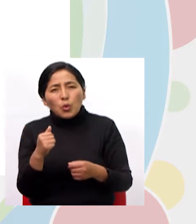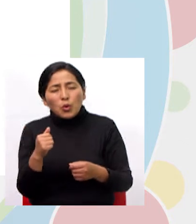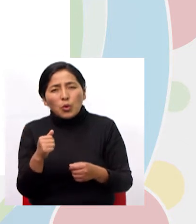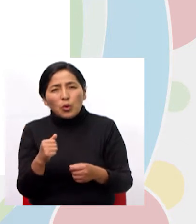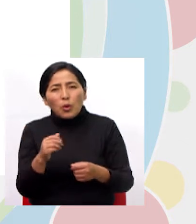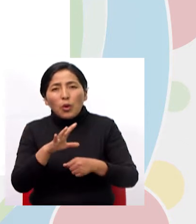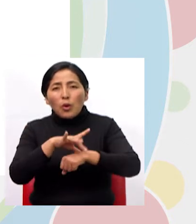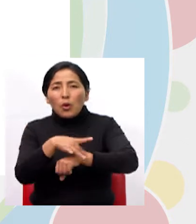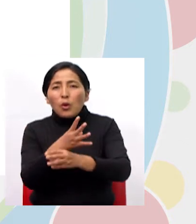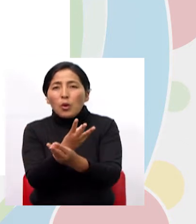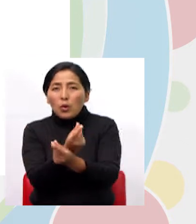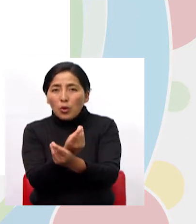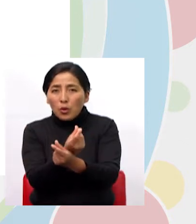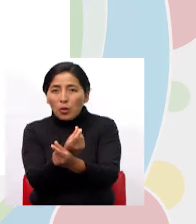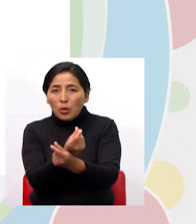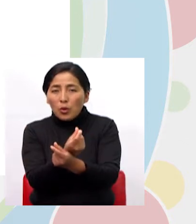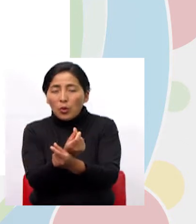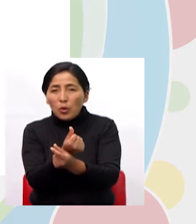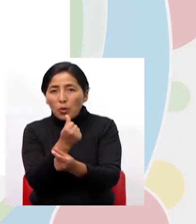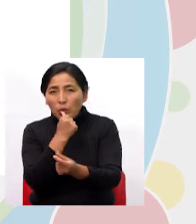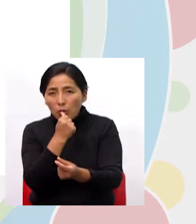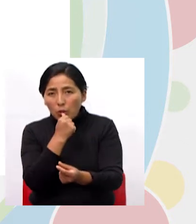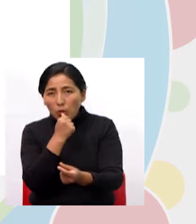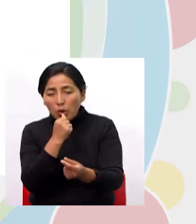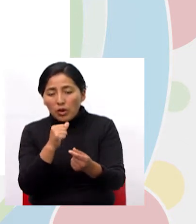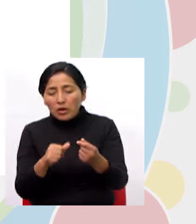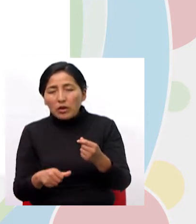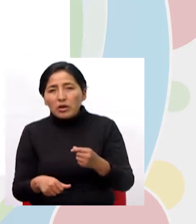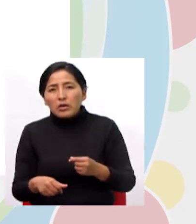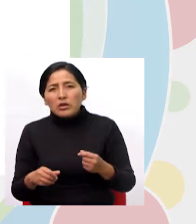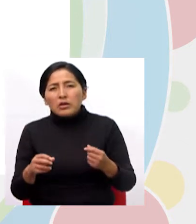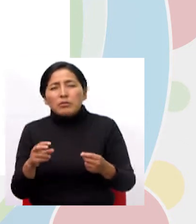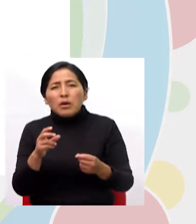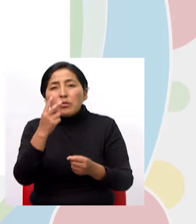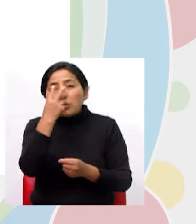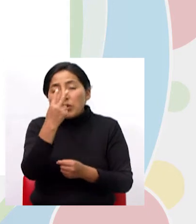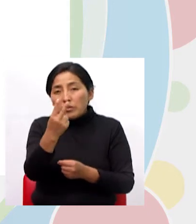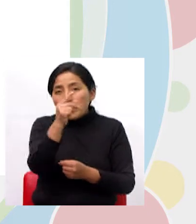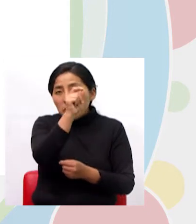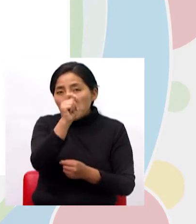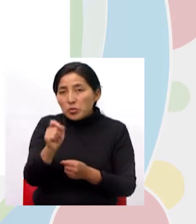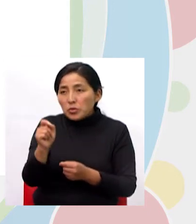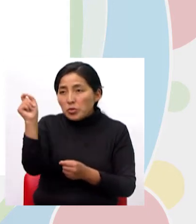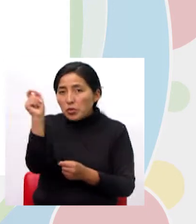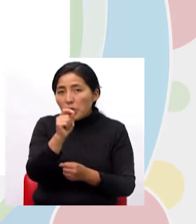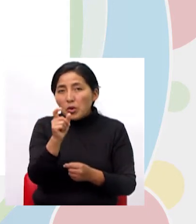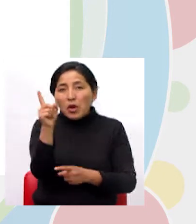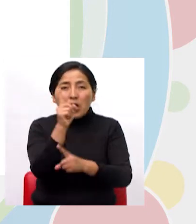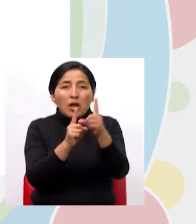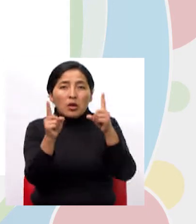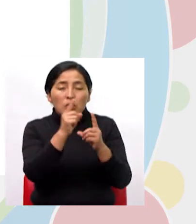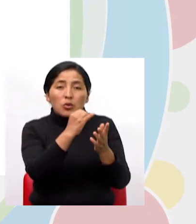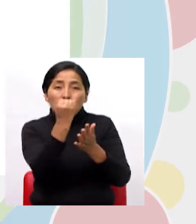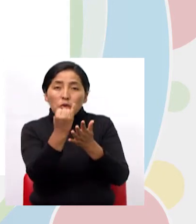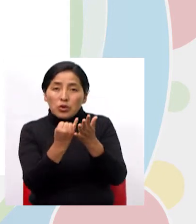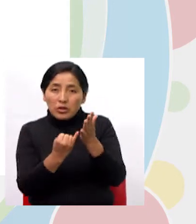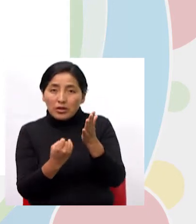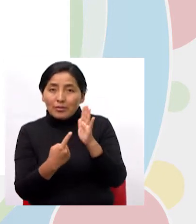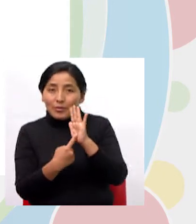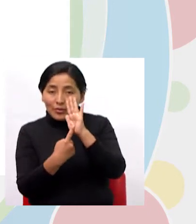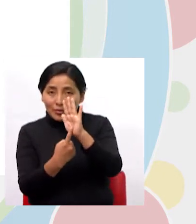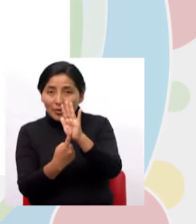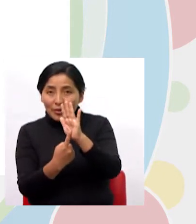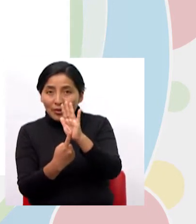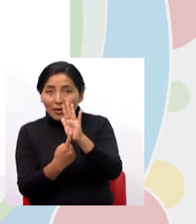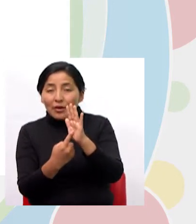terrestre y abajo está la palabra acuático vamos a relacionar con algunos dibujos que vamos a ir observando